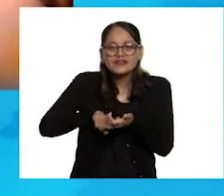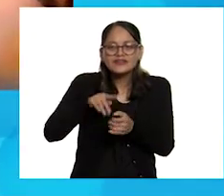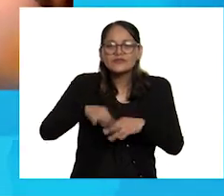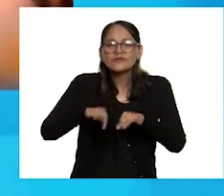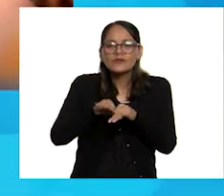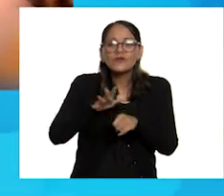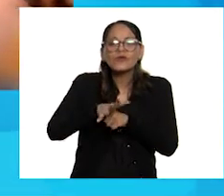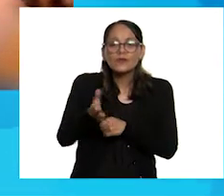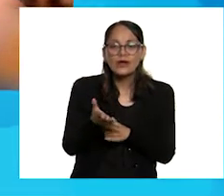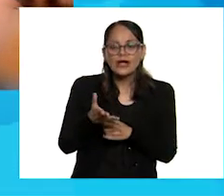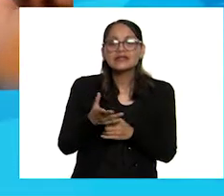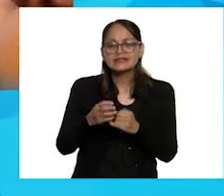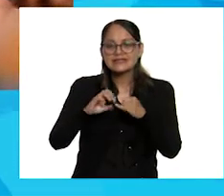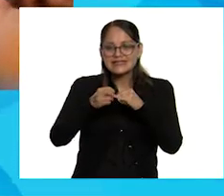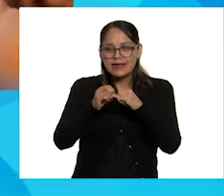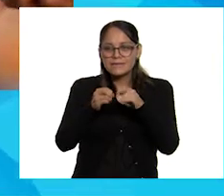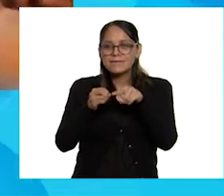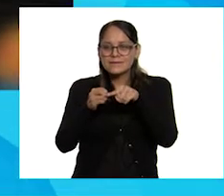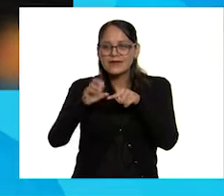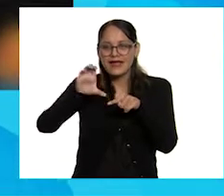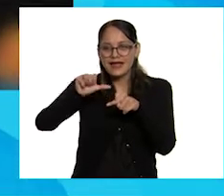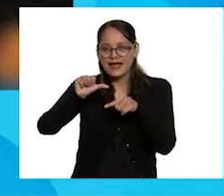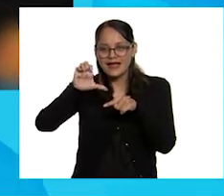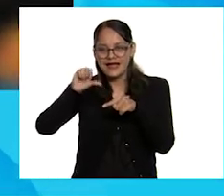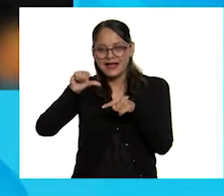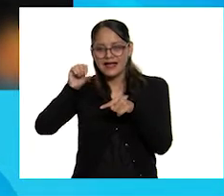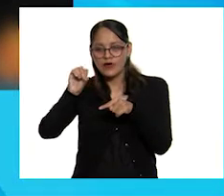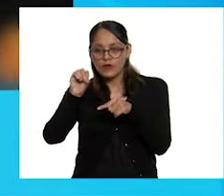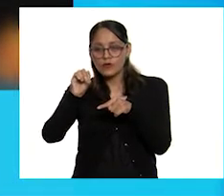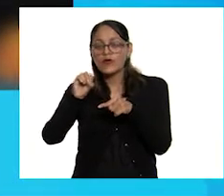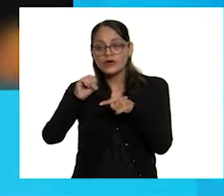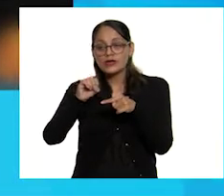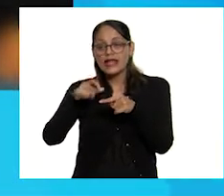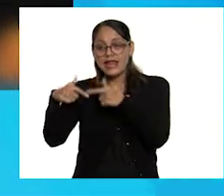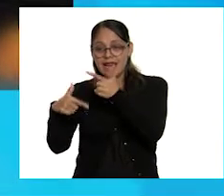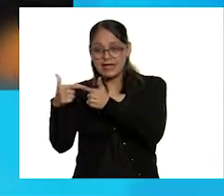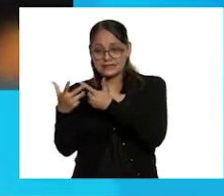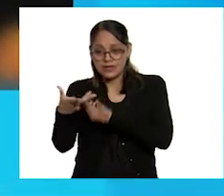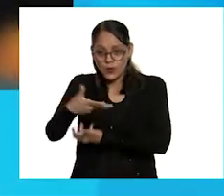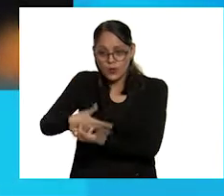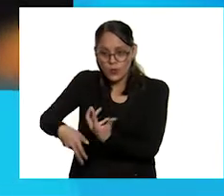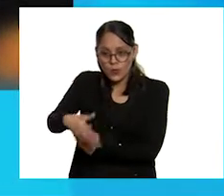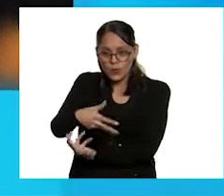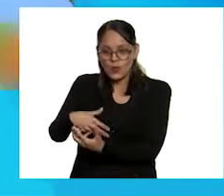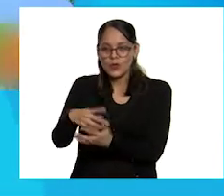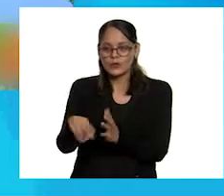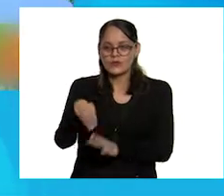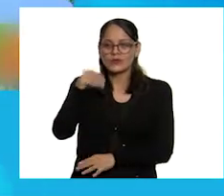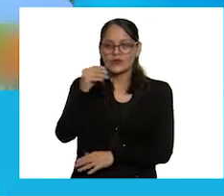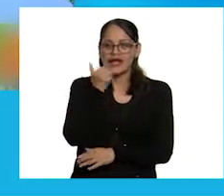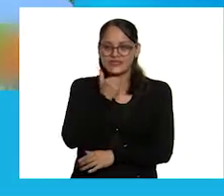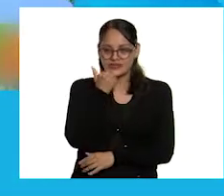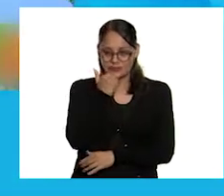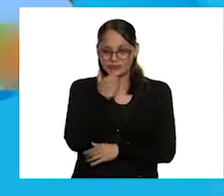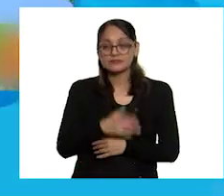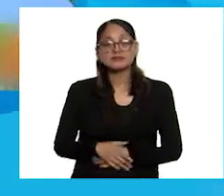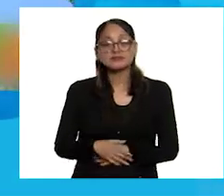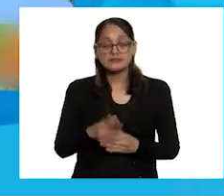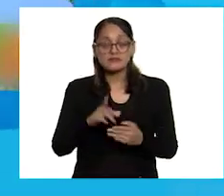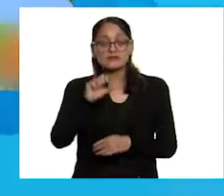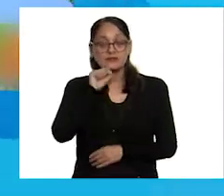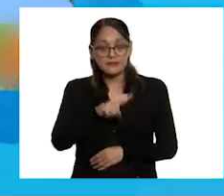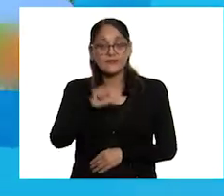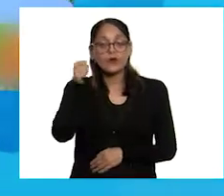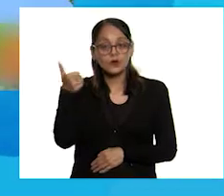principal son las semillas de cacao, que se mezclan con leche y azúcar. Ah, pero también